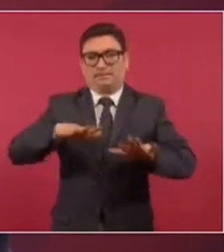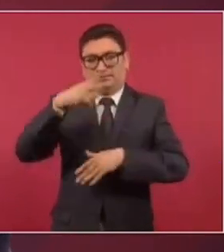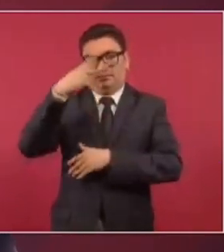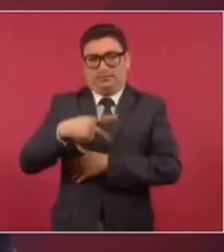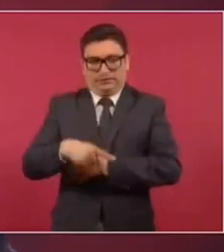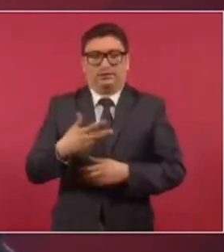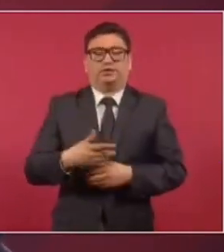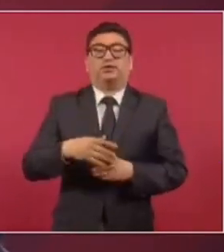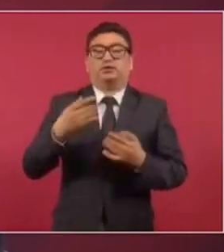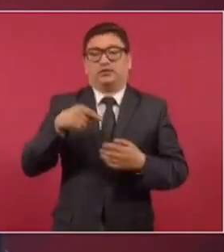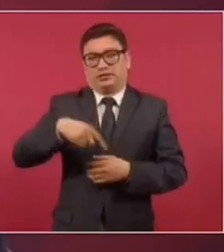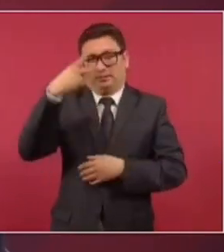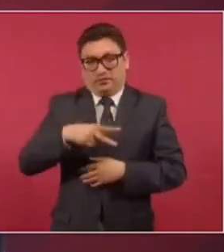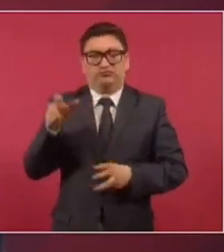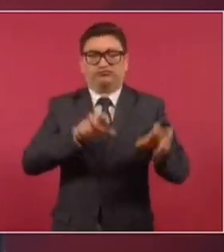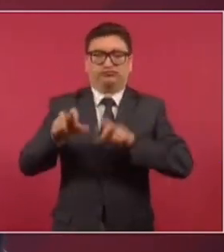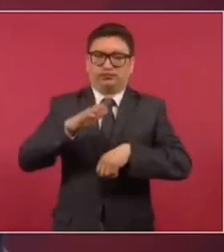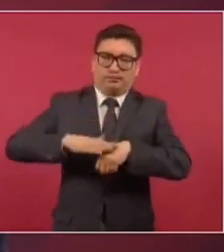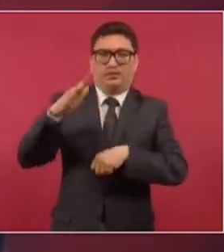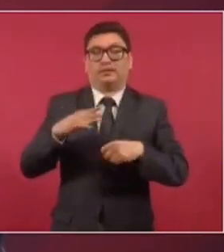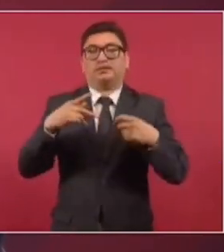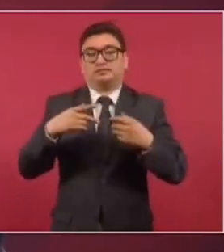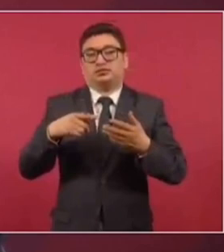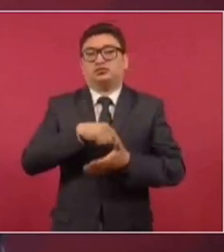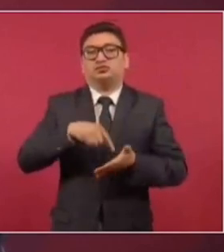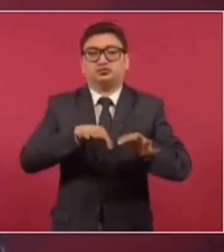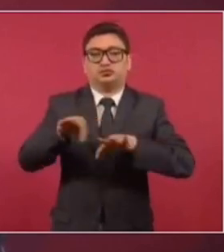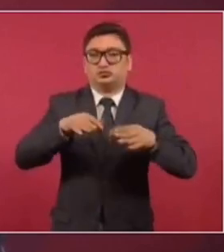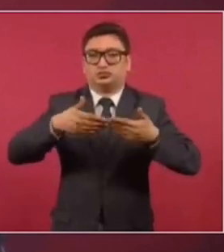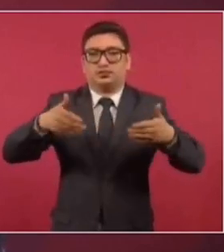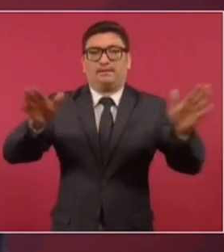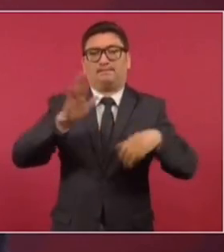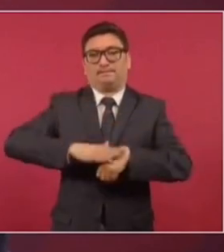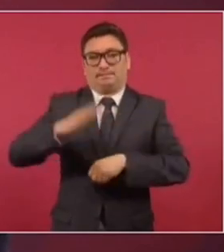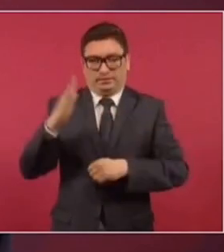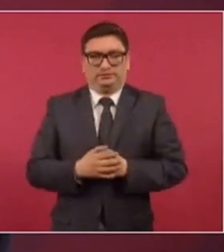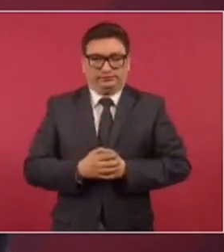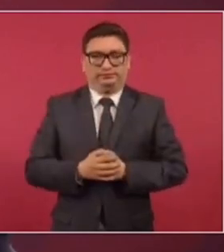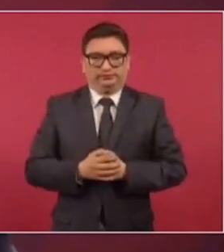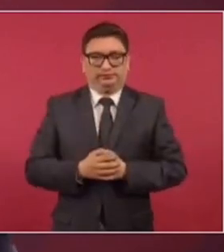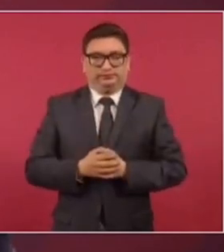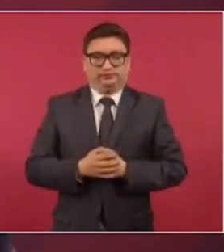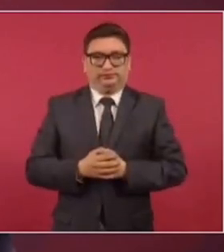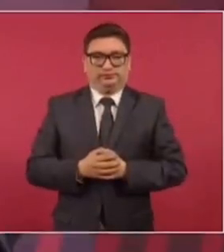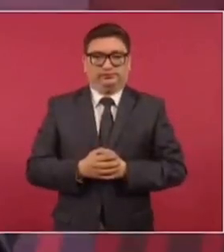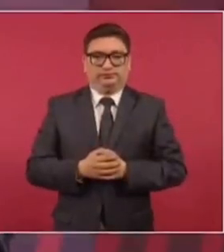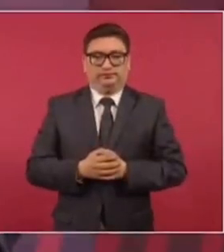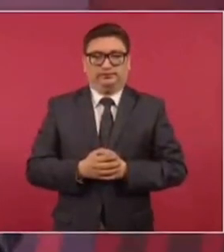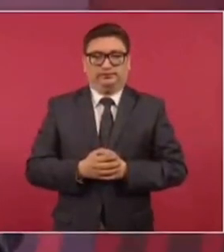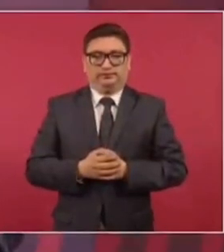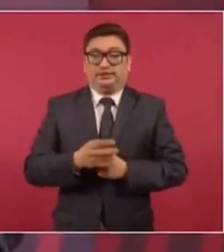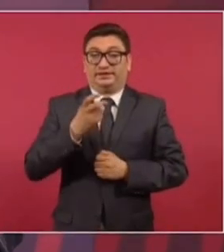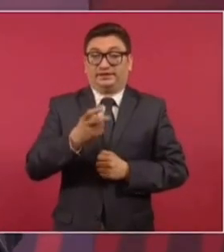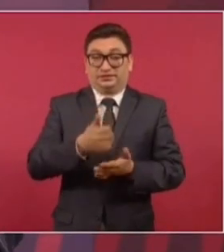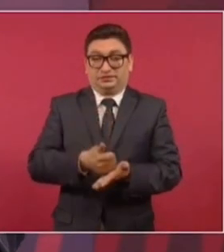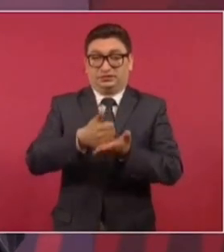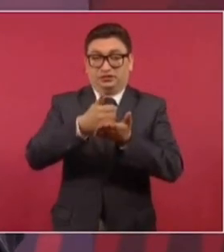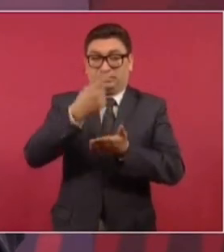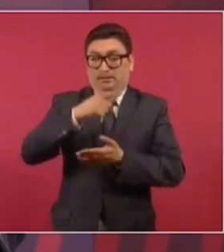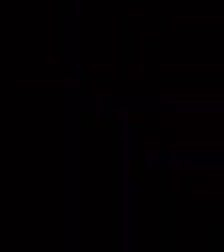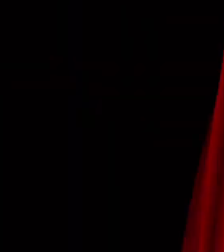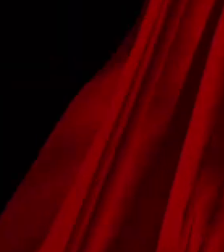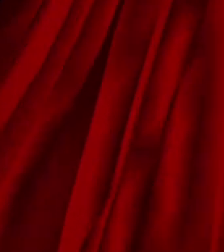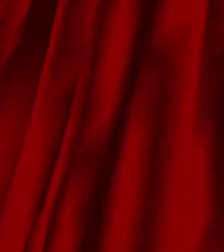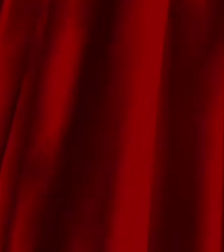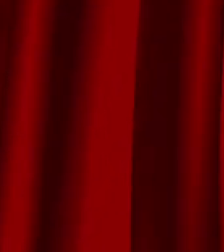más inversión para México y más empleos. Y esto también lleva a que vayan aumentando los salarios de los